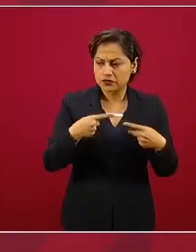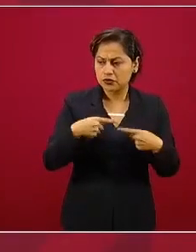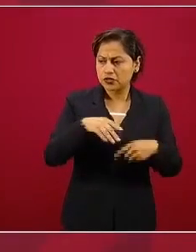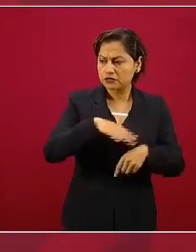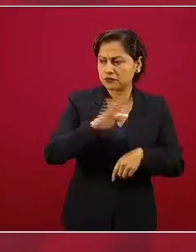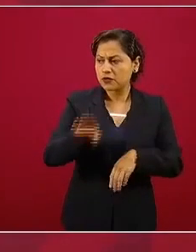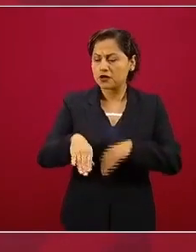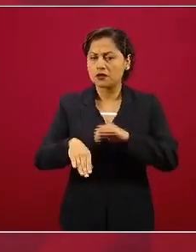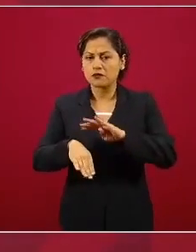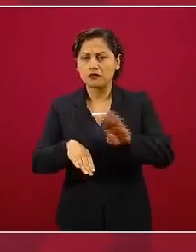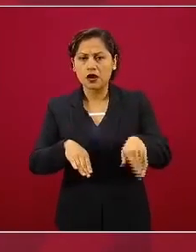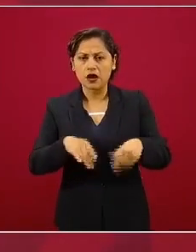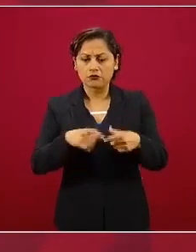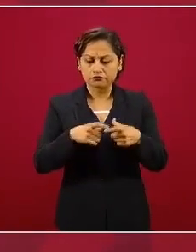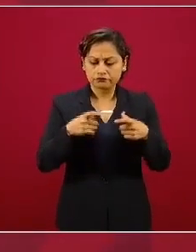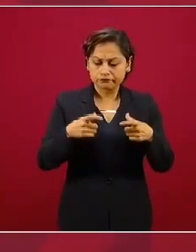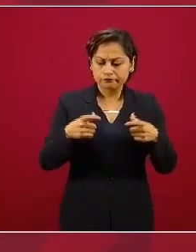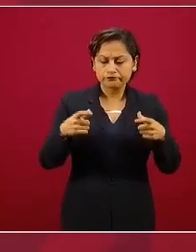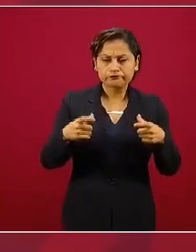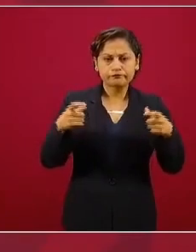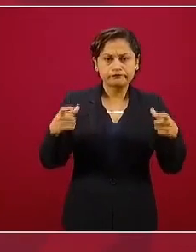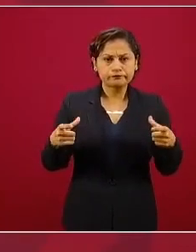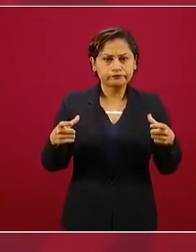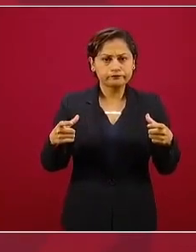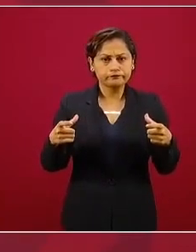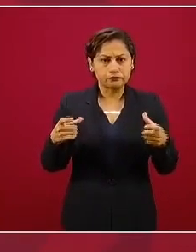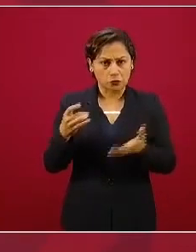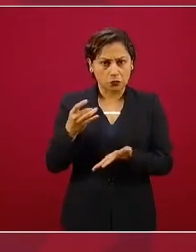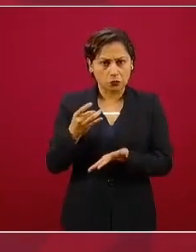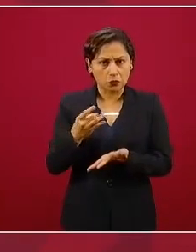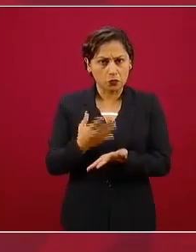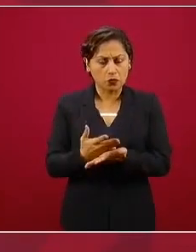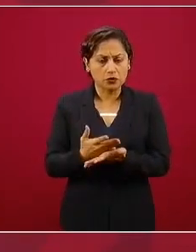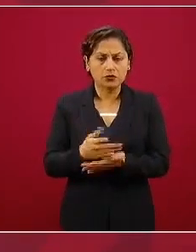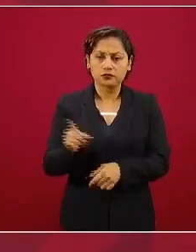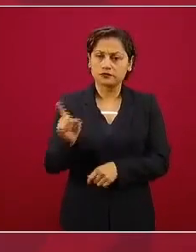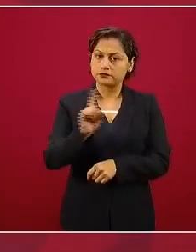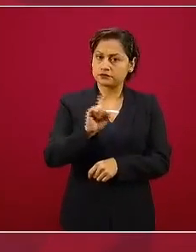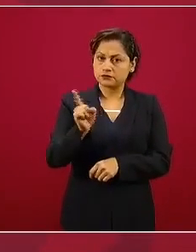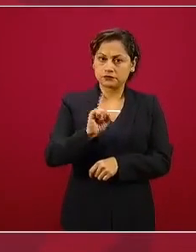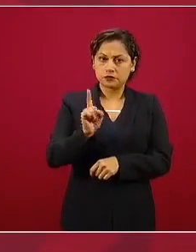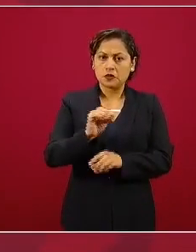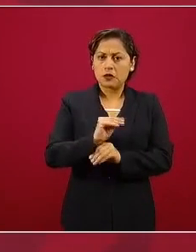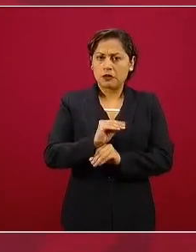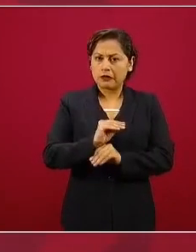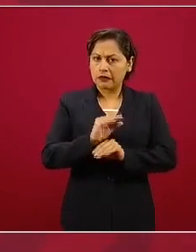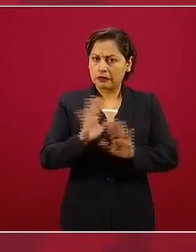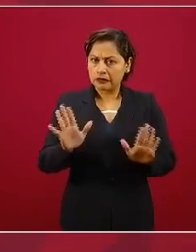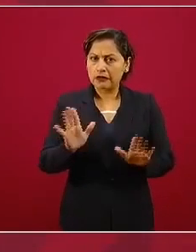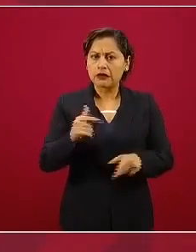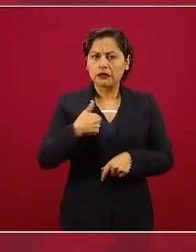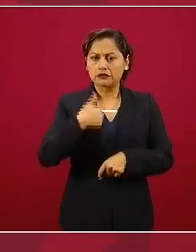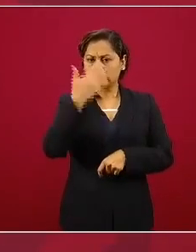personas con